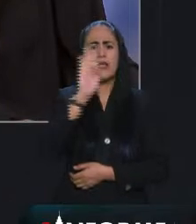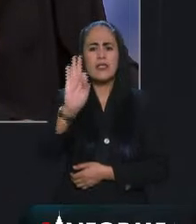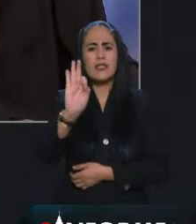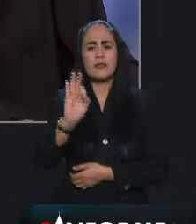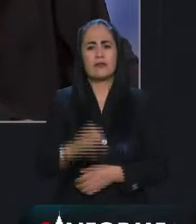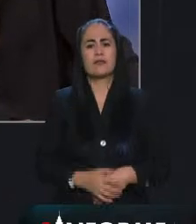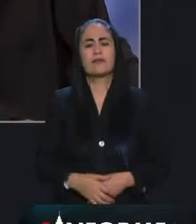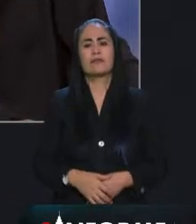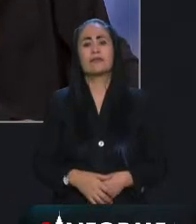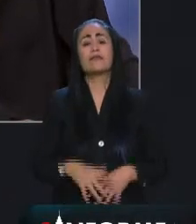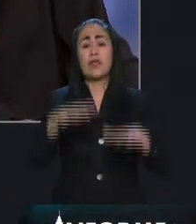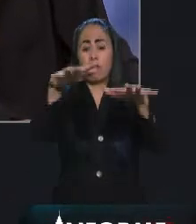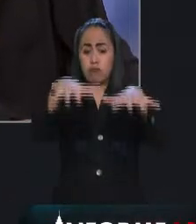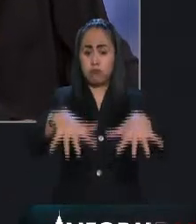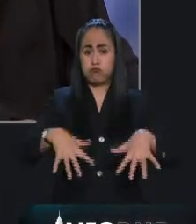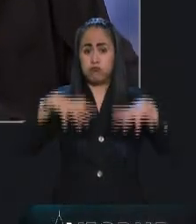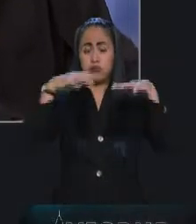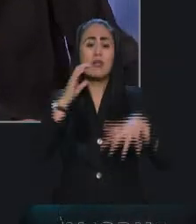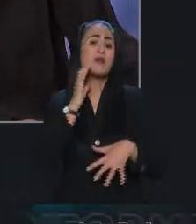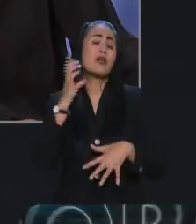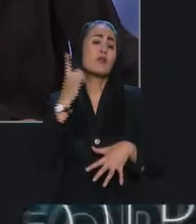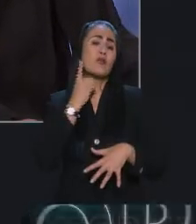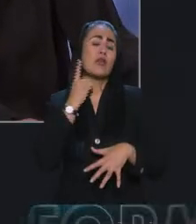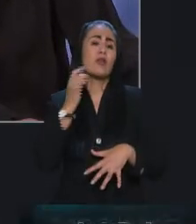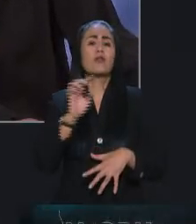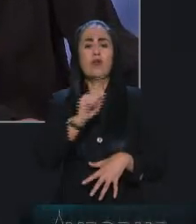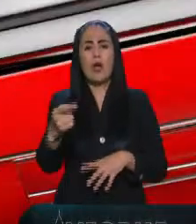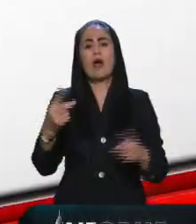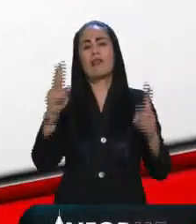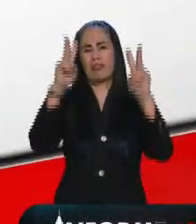las que este Parlamento abierto va a realizarse.